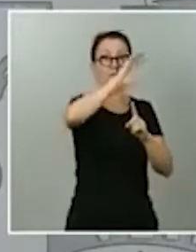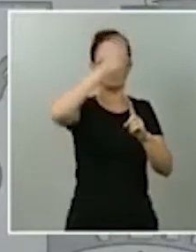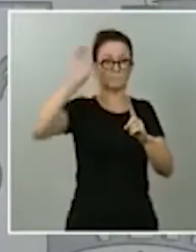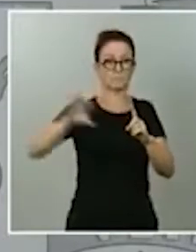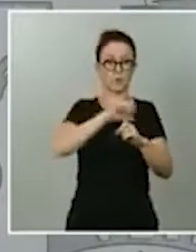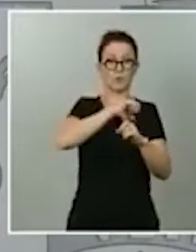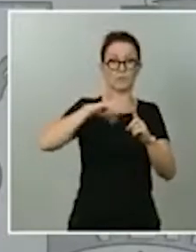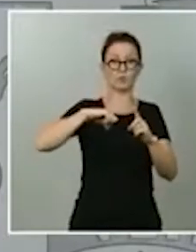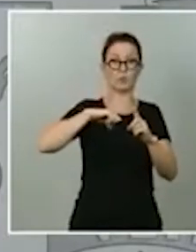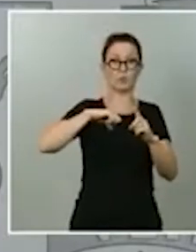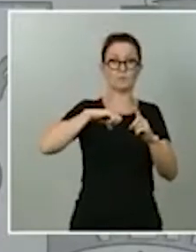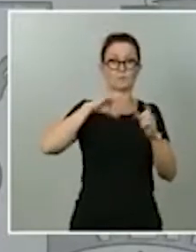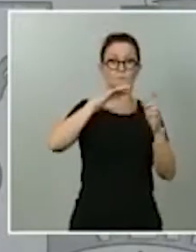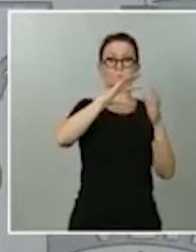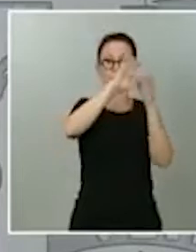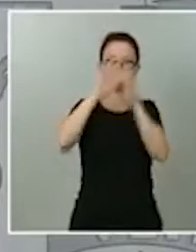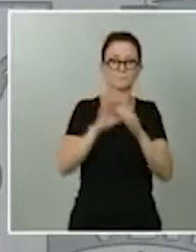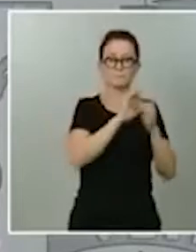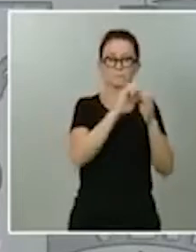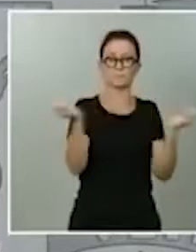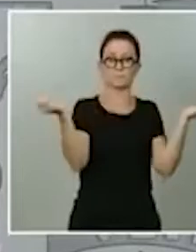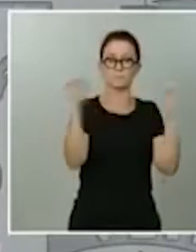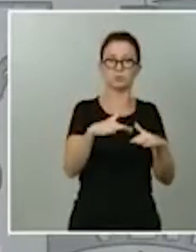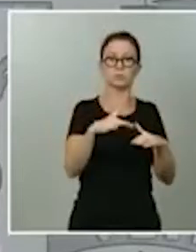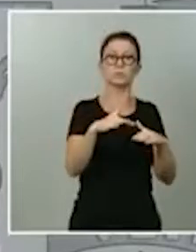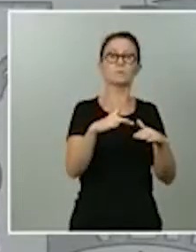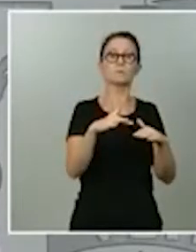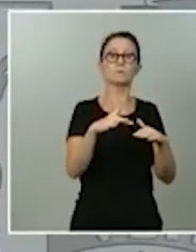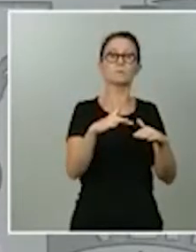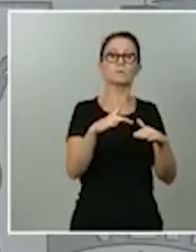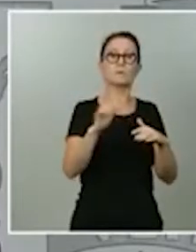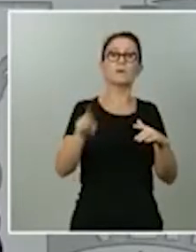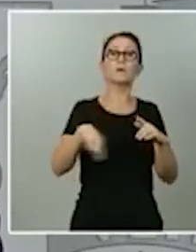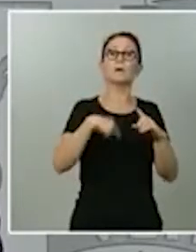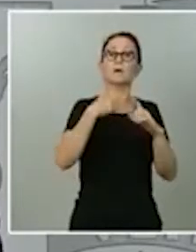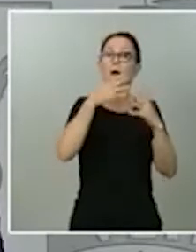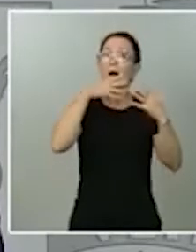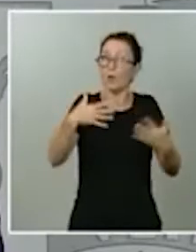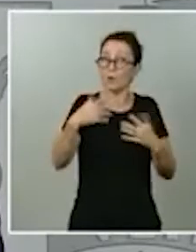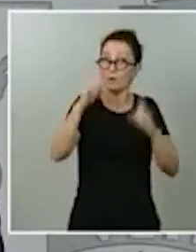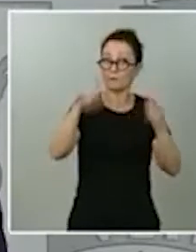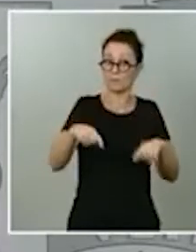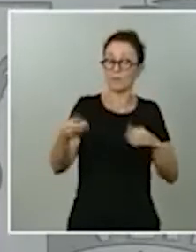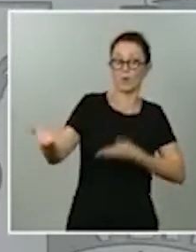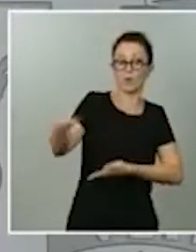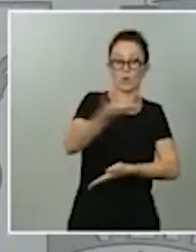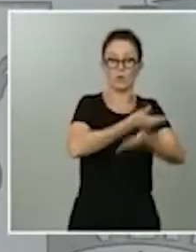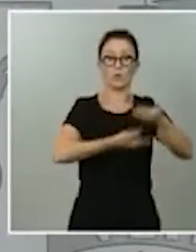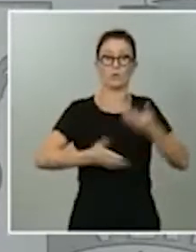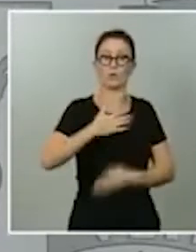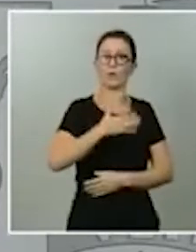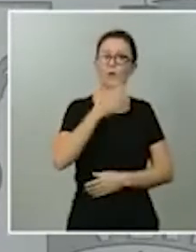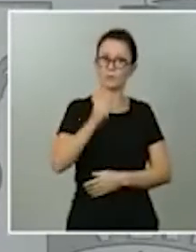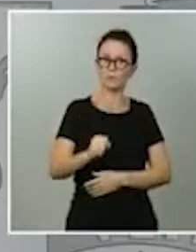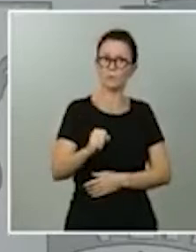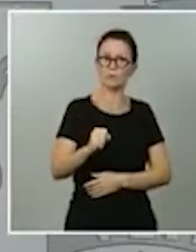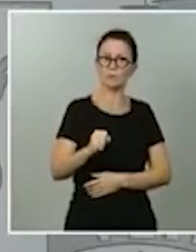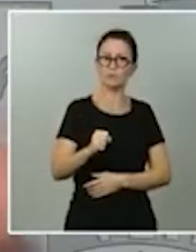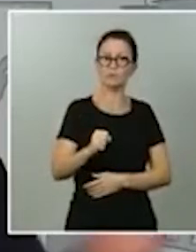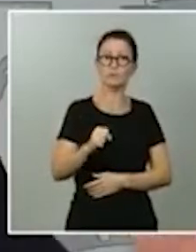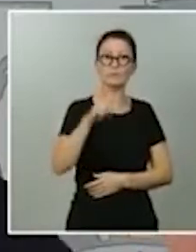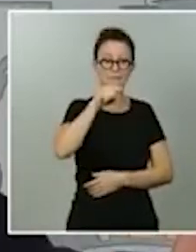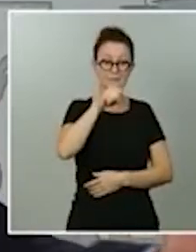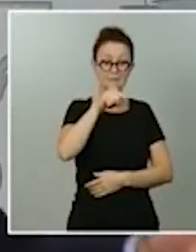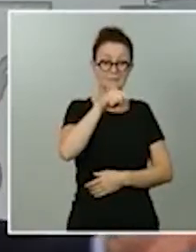tenemos afortunadamente también con la colaboración que quiero poner en valor además de los ayuntamientos ahora tenemos controlado ese foco de